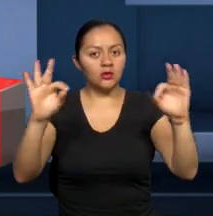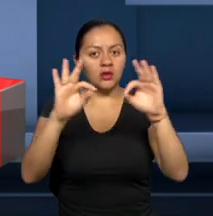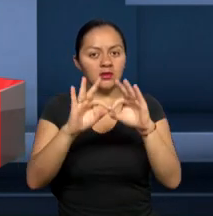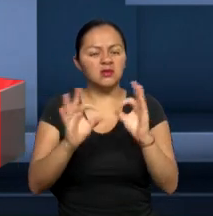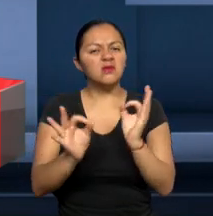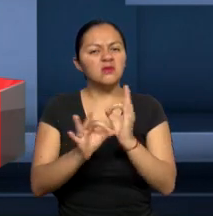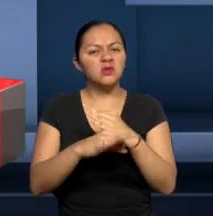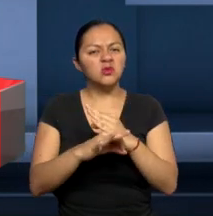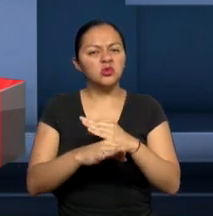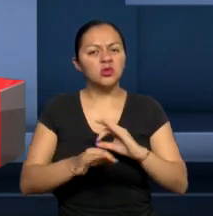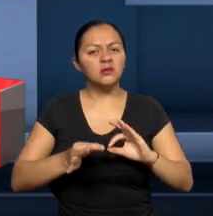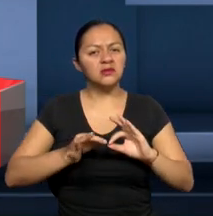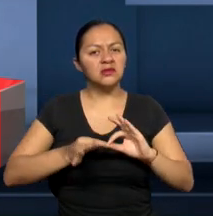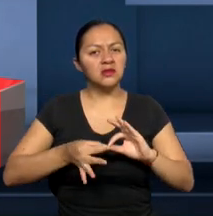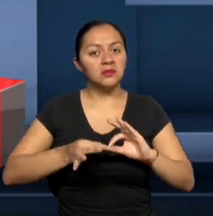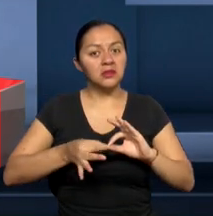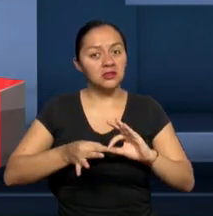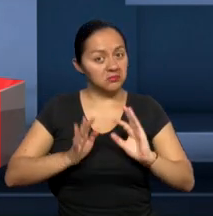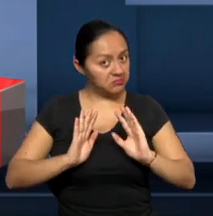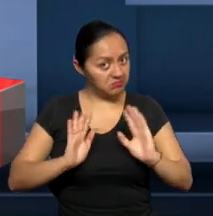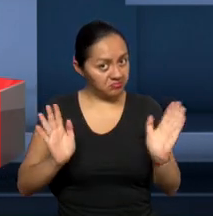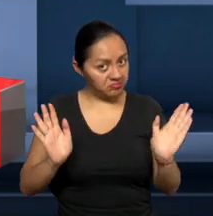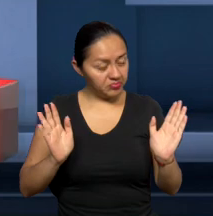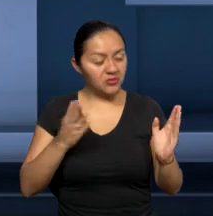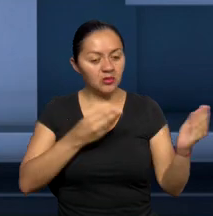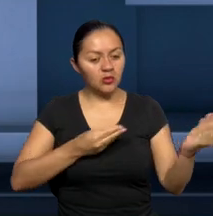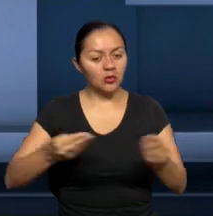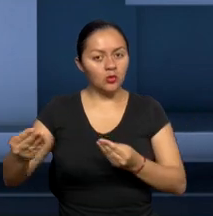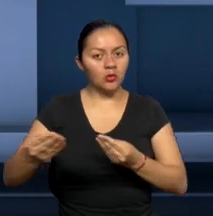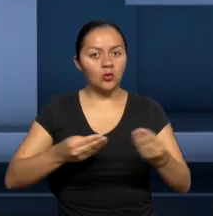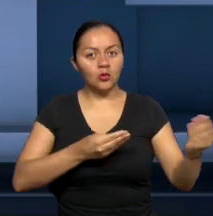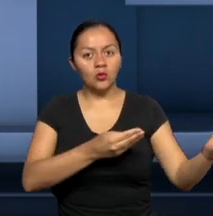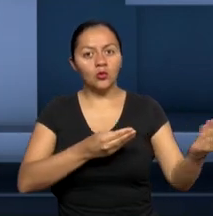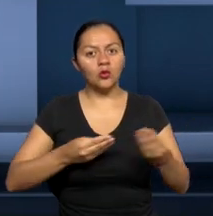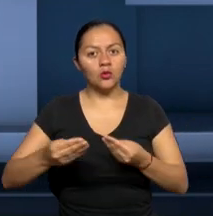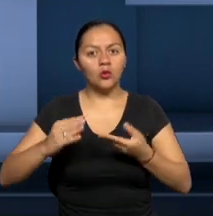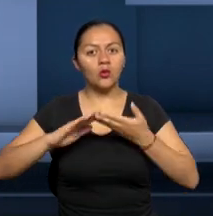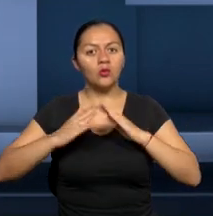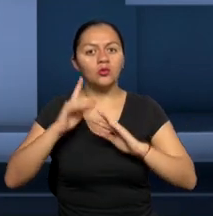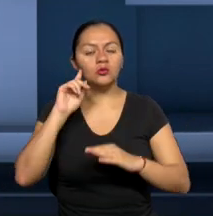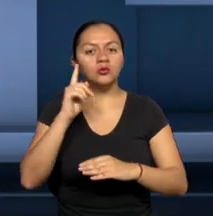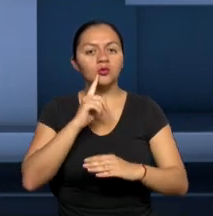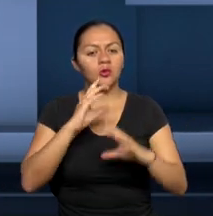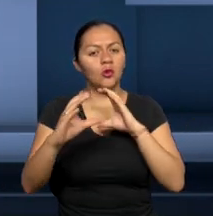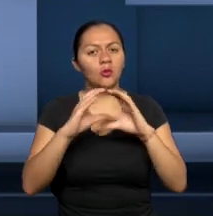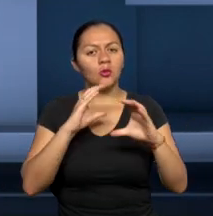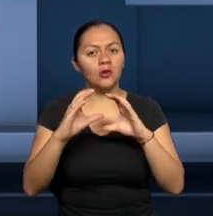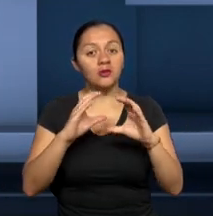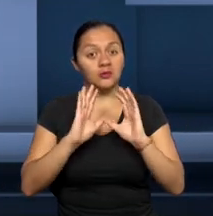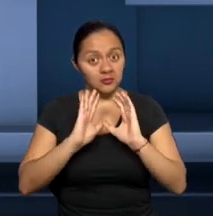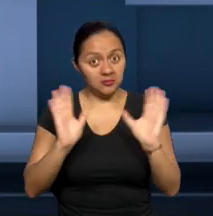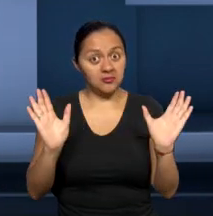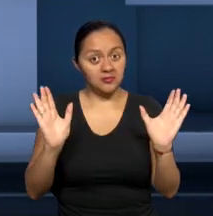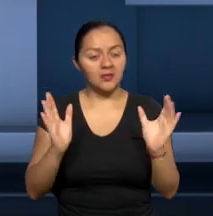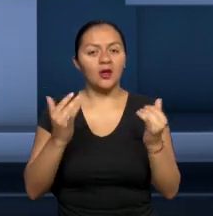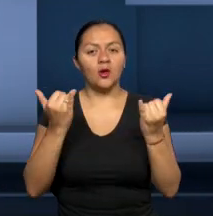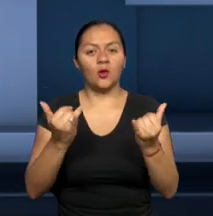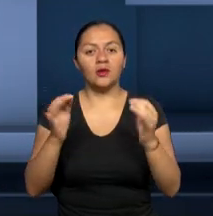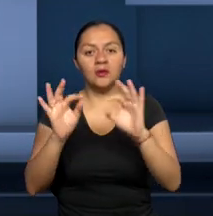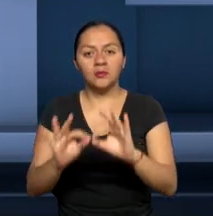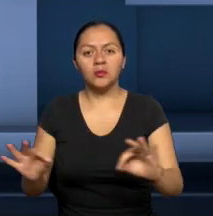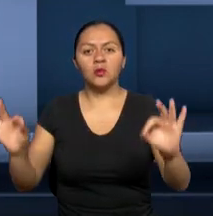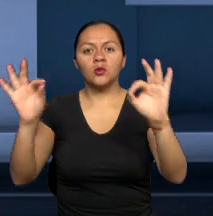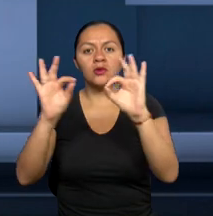desempeñan los intérpretes de lengua de señas para facilitar la comunicación con la comunidad sorda de nuestro país. De ahí nace la importancia de una